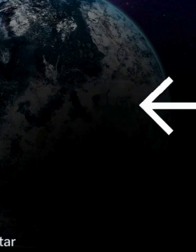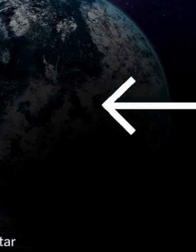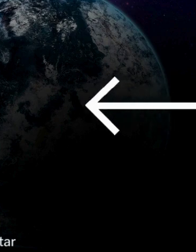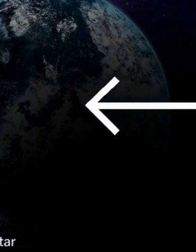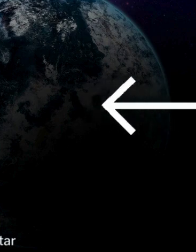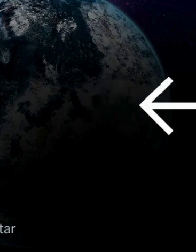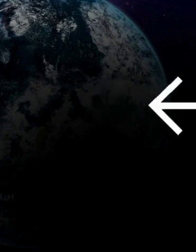Ped. En. En. CC por